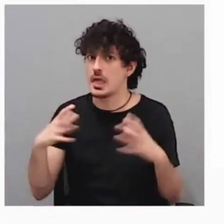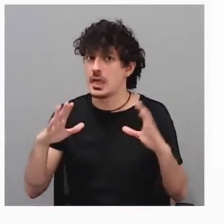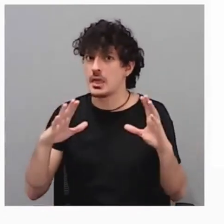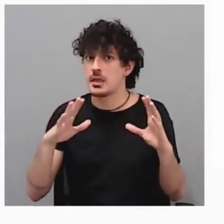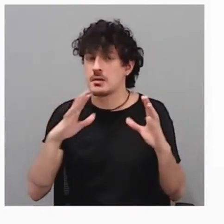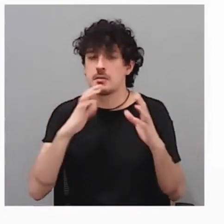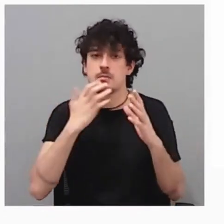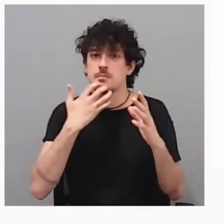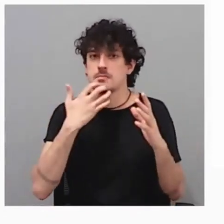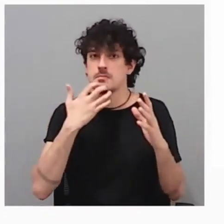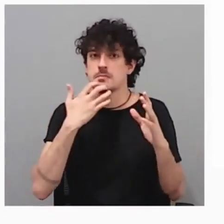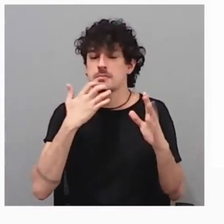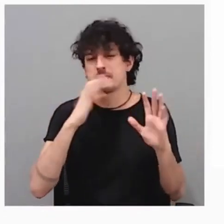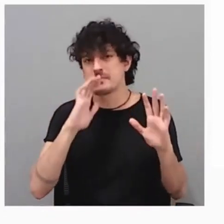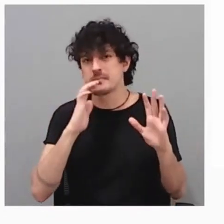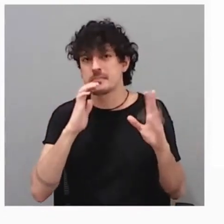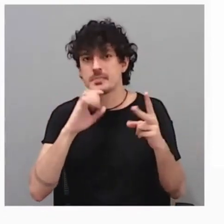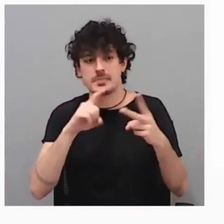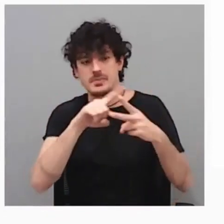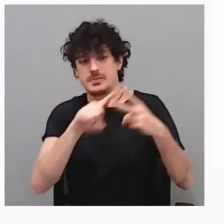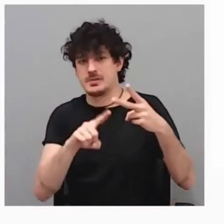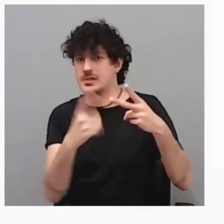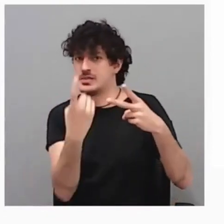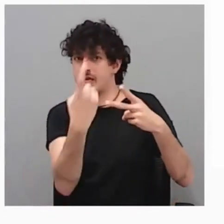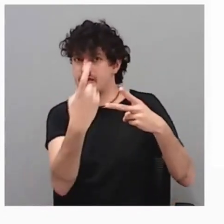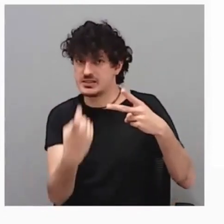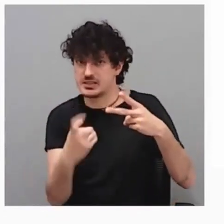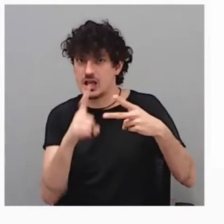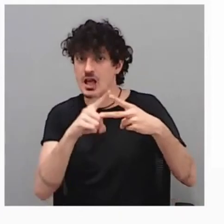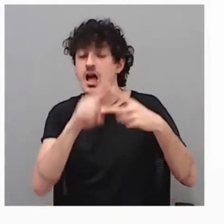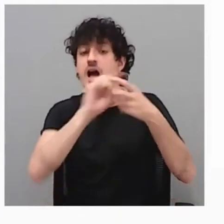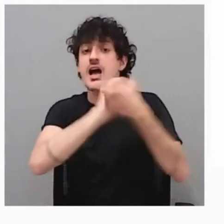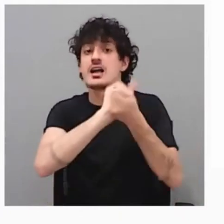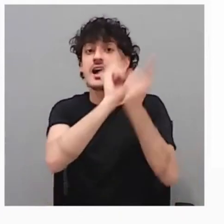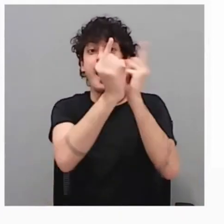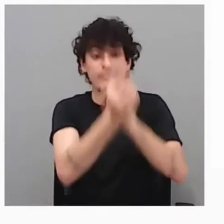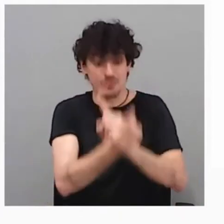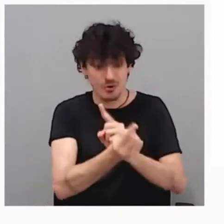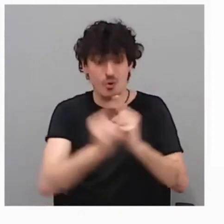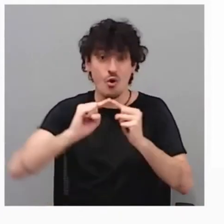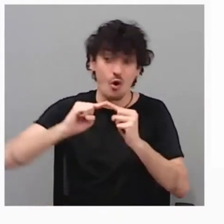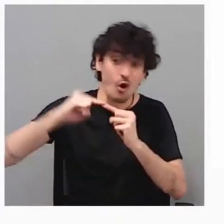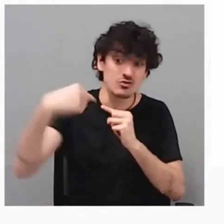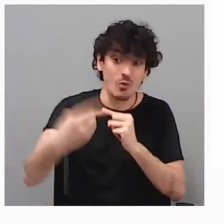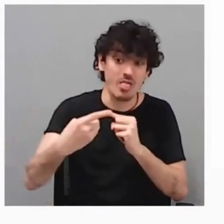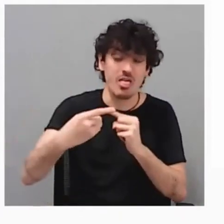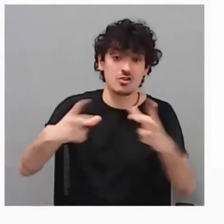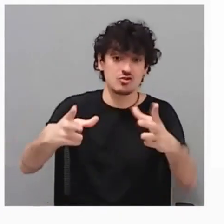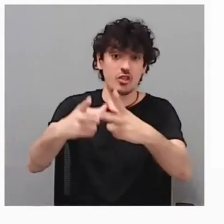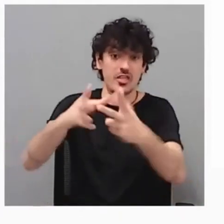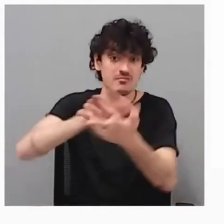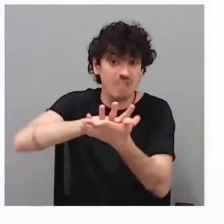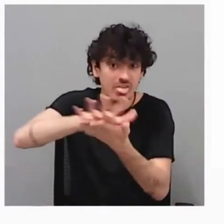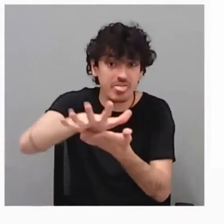innovación social. Por lo tanto, tiene que tener un cambio y ese cambio tiene que tener un efecto social.